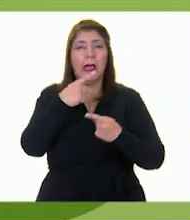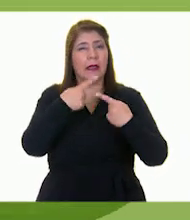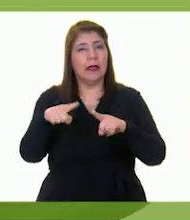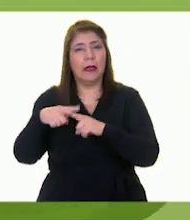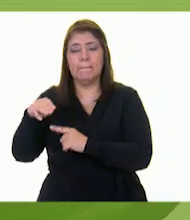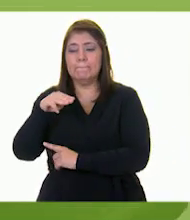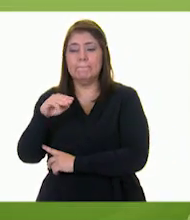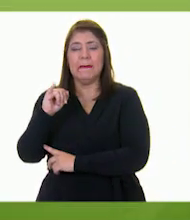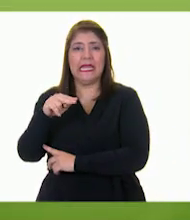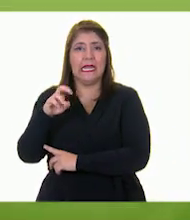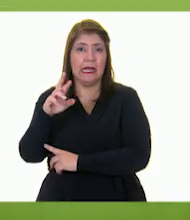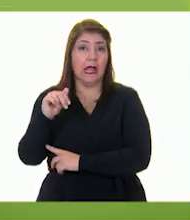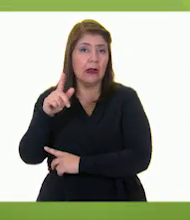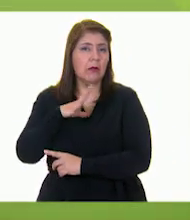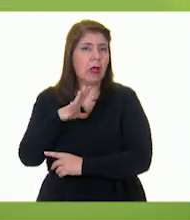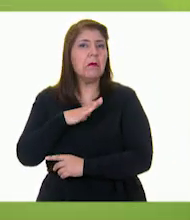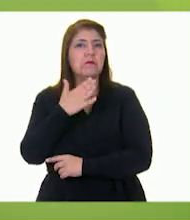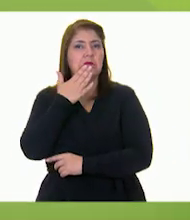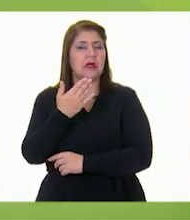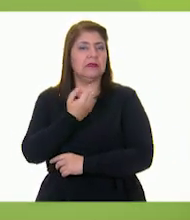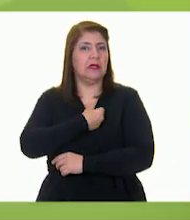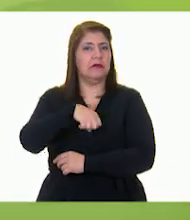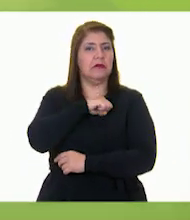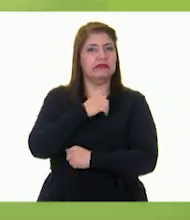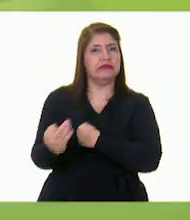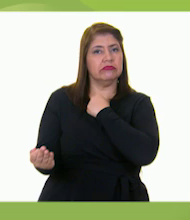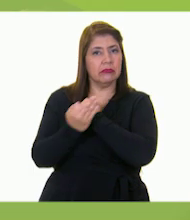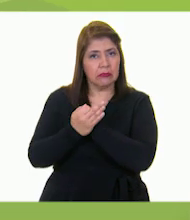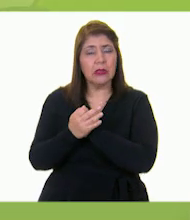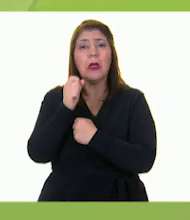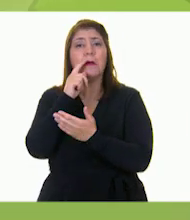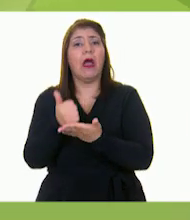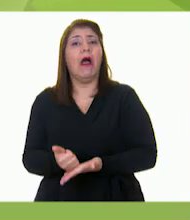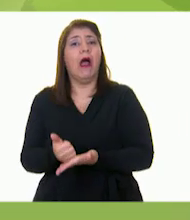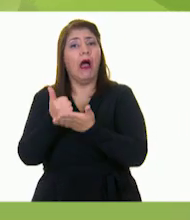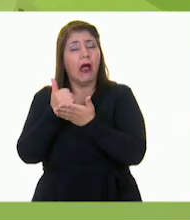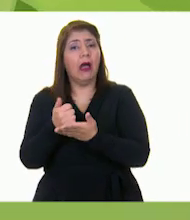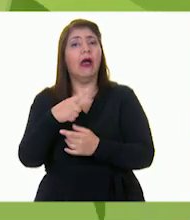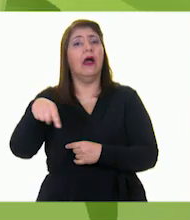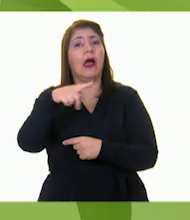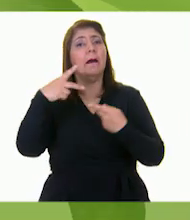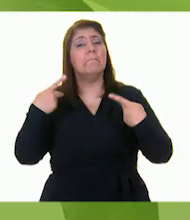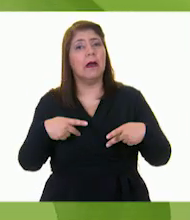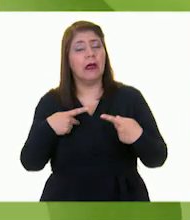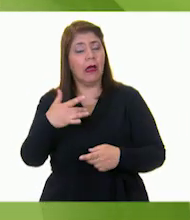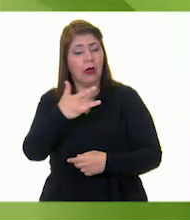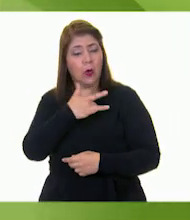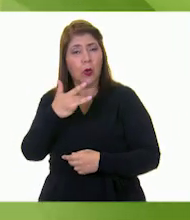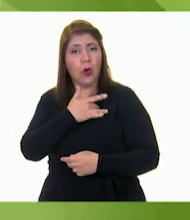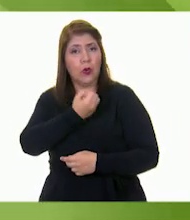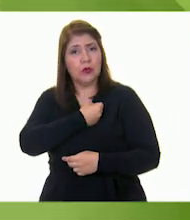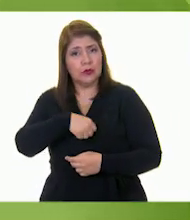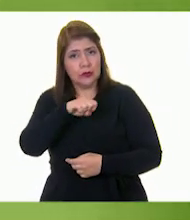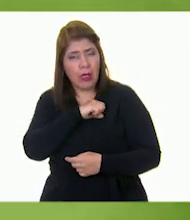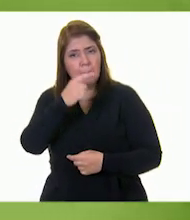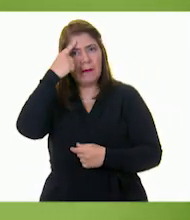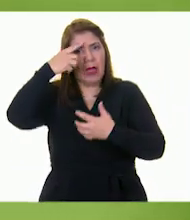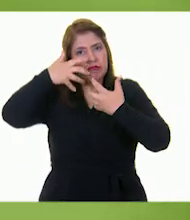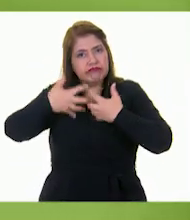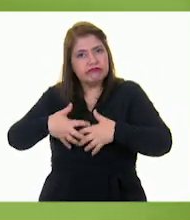hacían bien a todo mundo. Hasta ayudaba a las personas a cuidar la salud de su corazón y al correcto